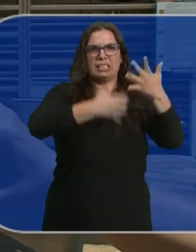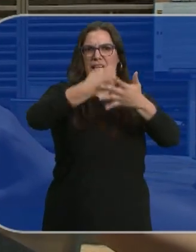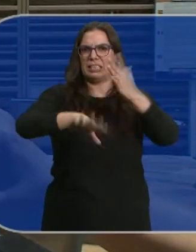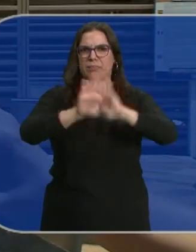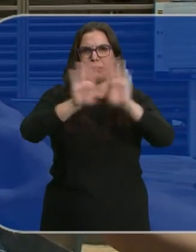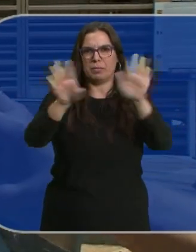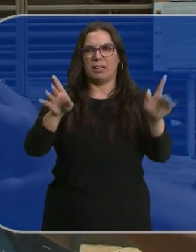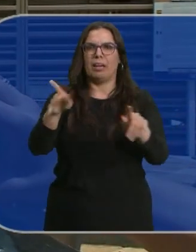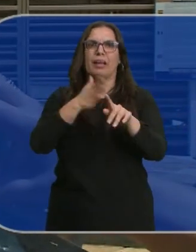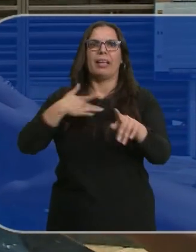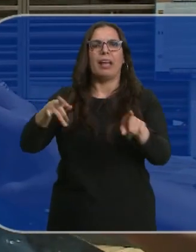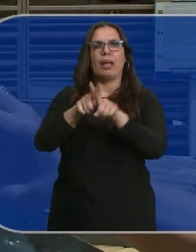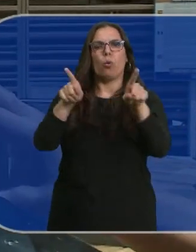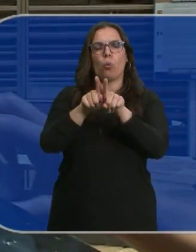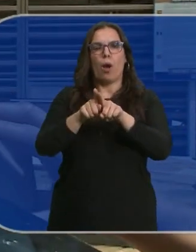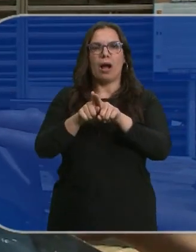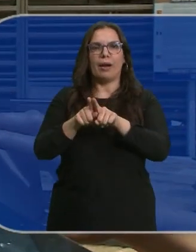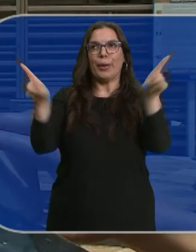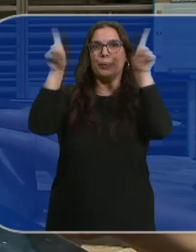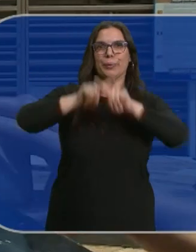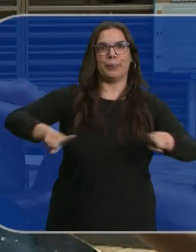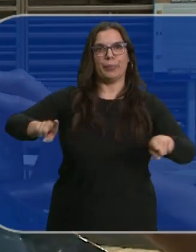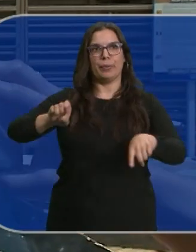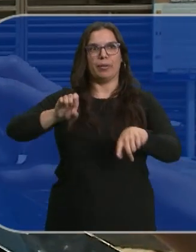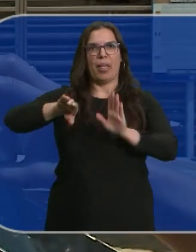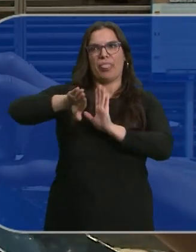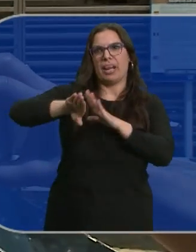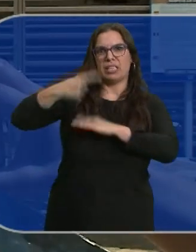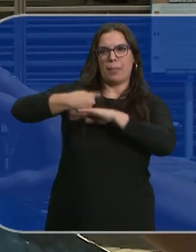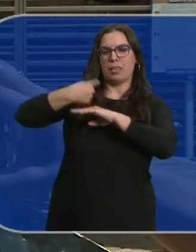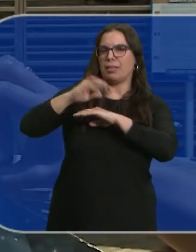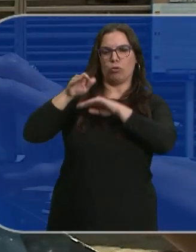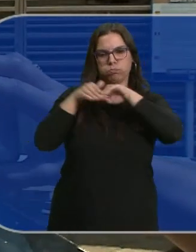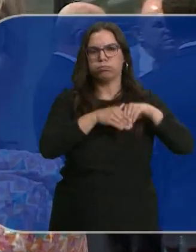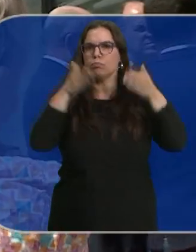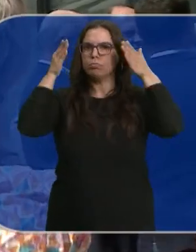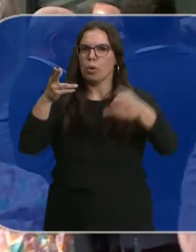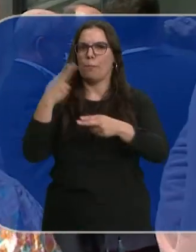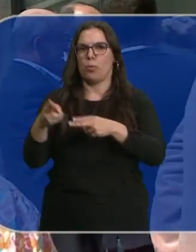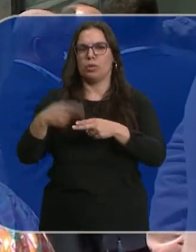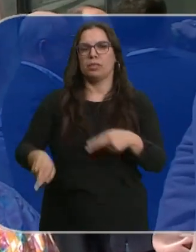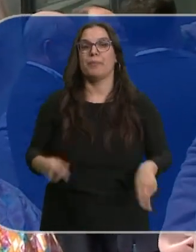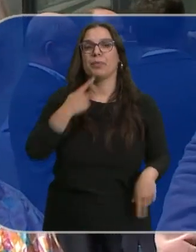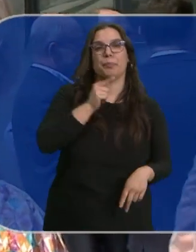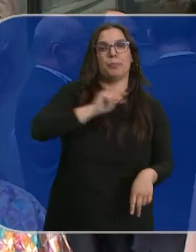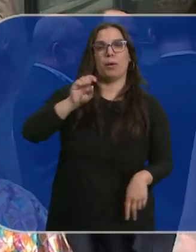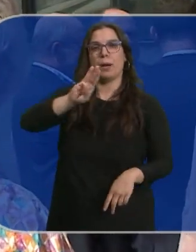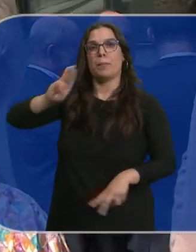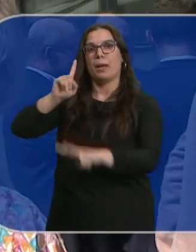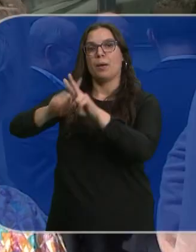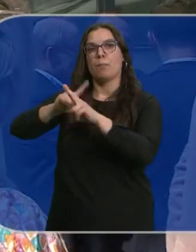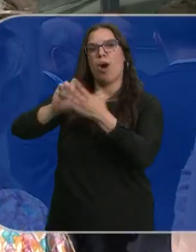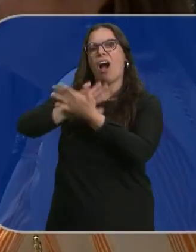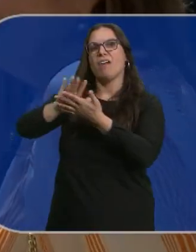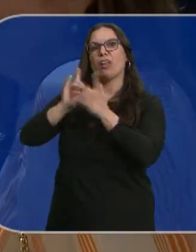hablamos de esa cortina que nos quiere poner por delante de los ojos la derecha en todo momento o hablamos de las políticas. Acusan a PP y Vox de hablar